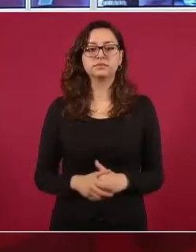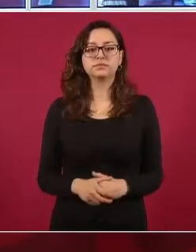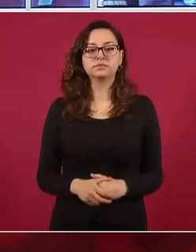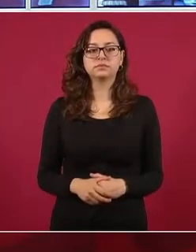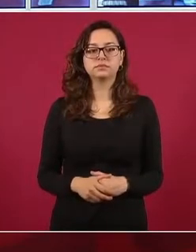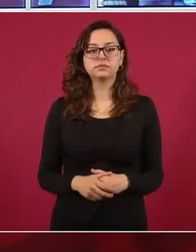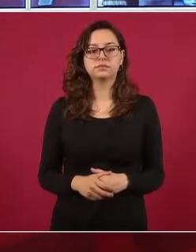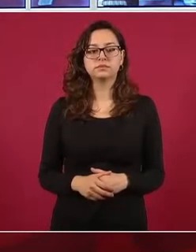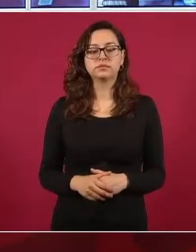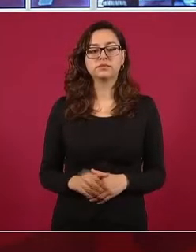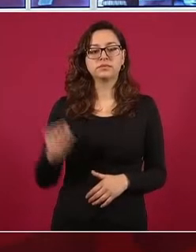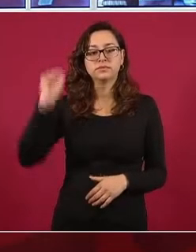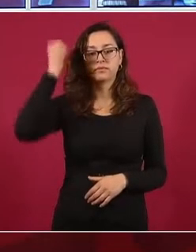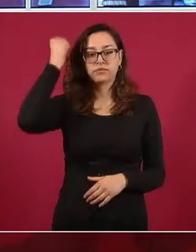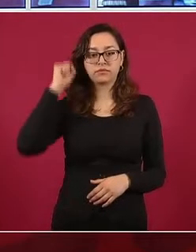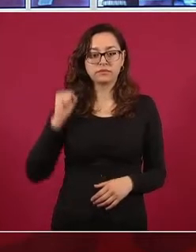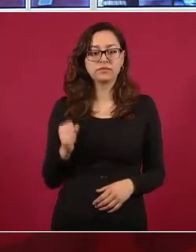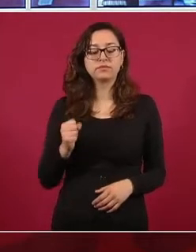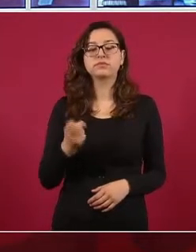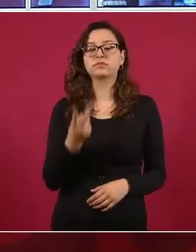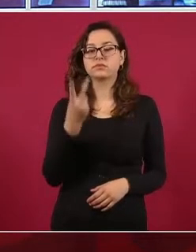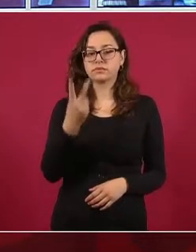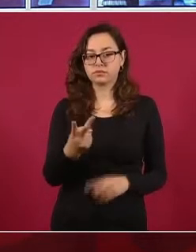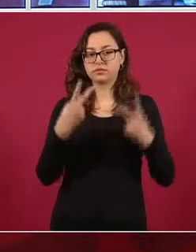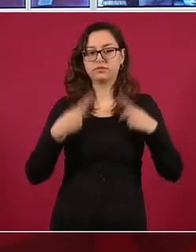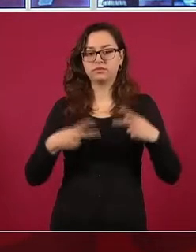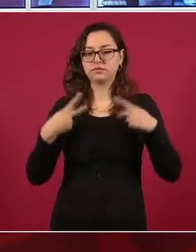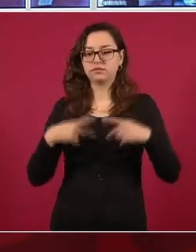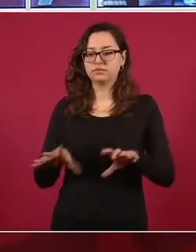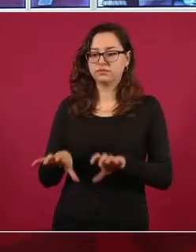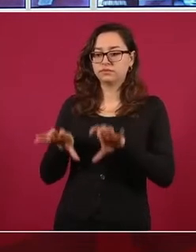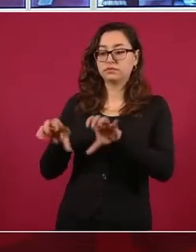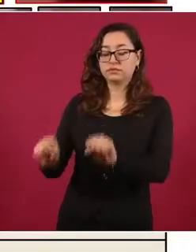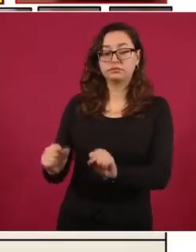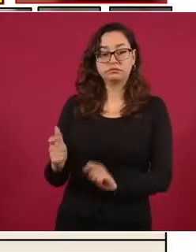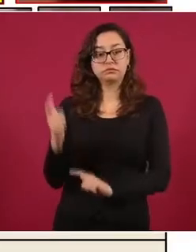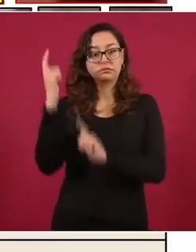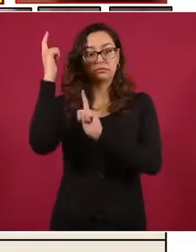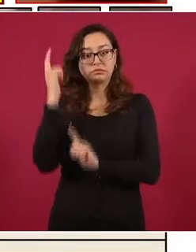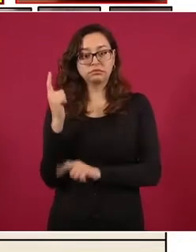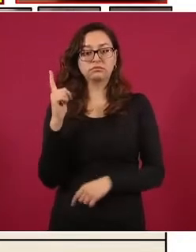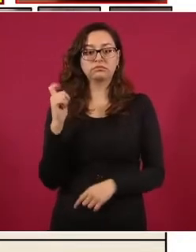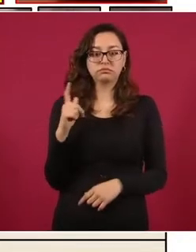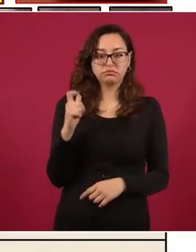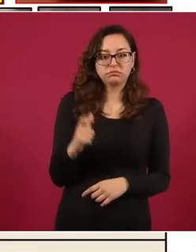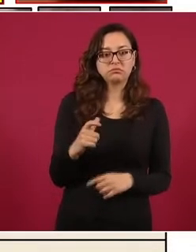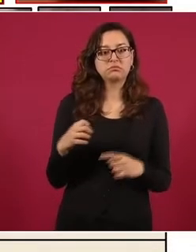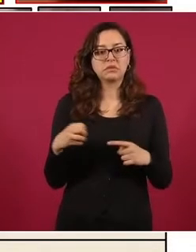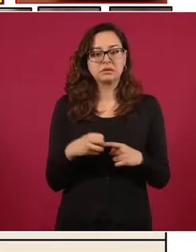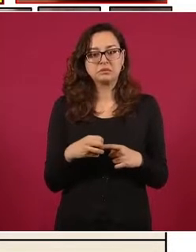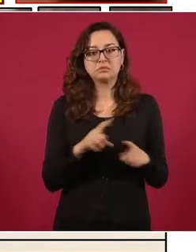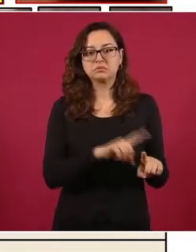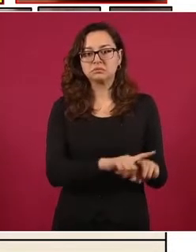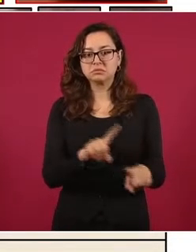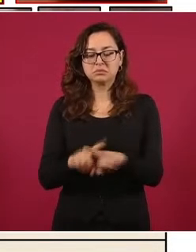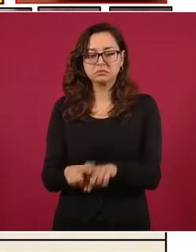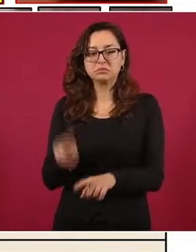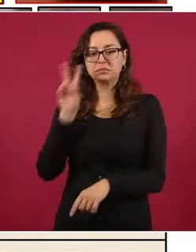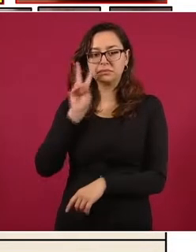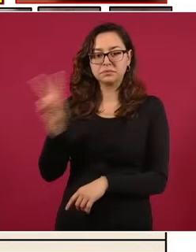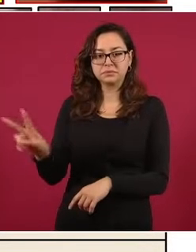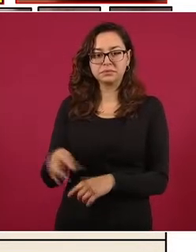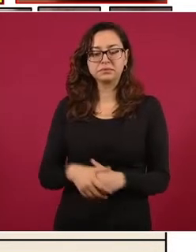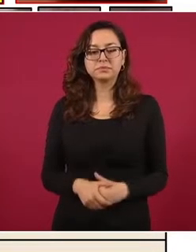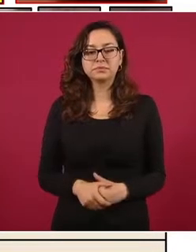detención de dos personas con armas largas, armas cortas, cartuchos, 650 mil pesos en moneda